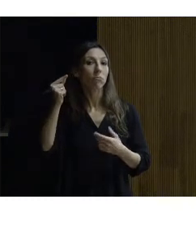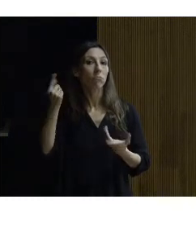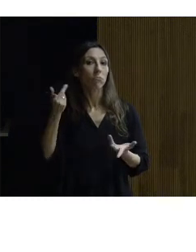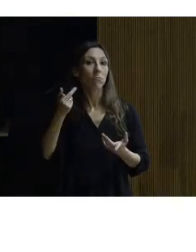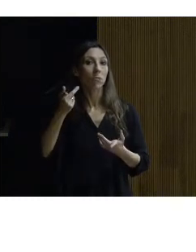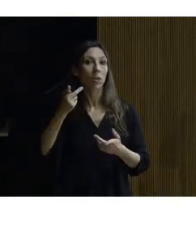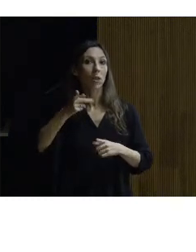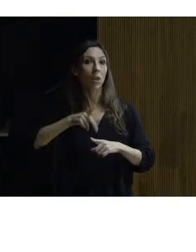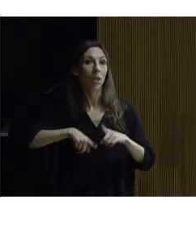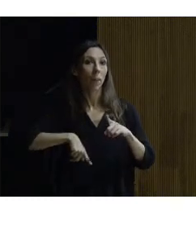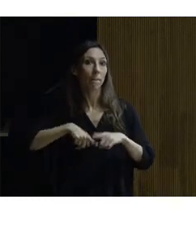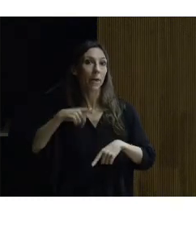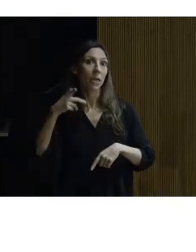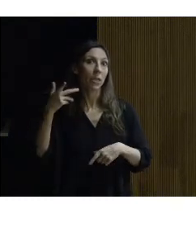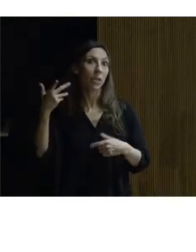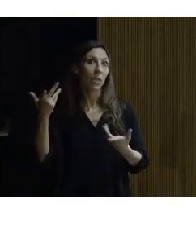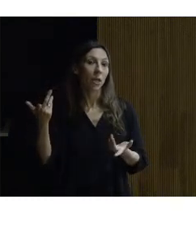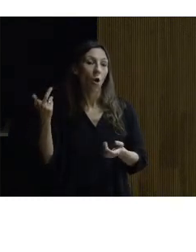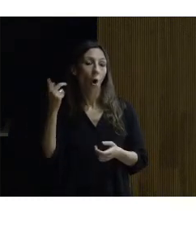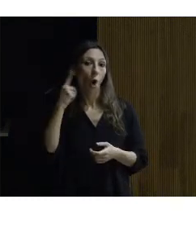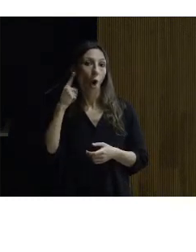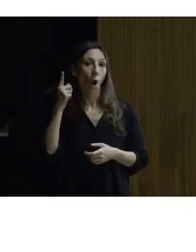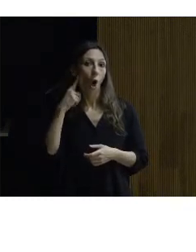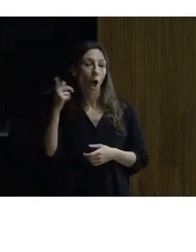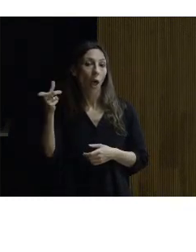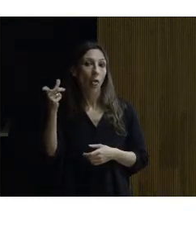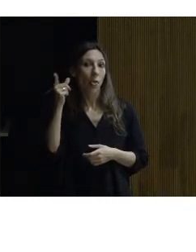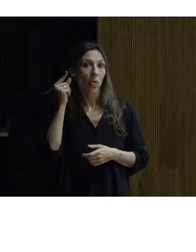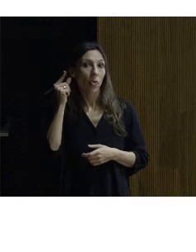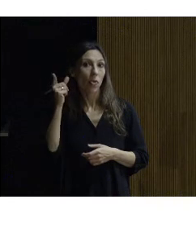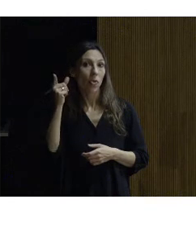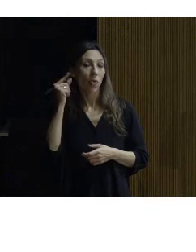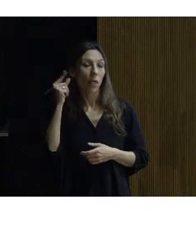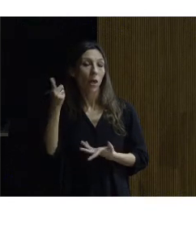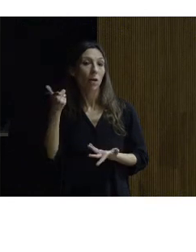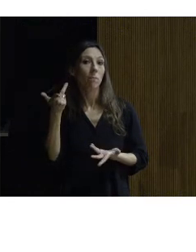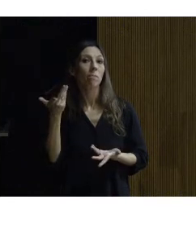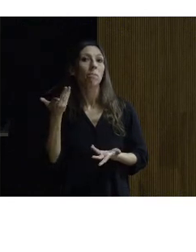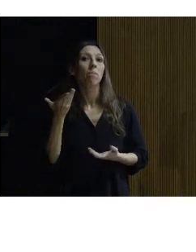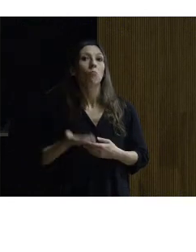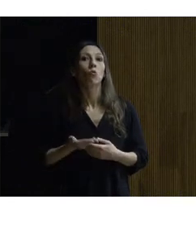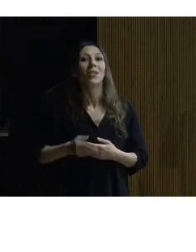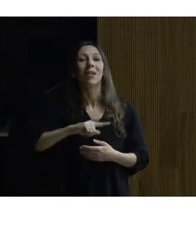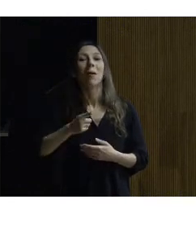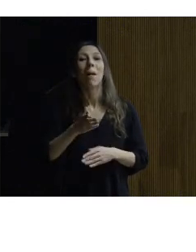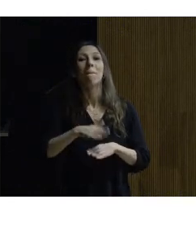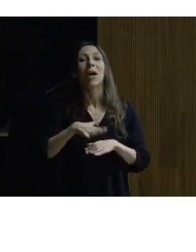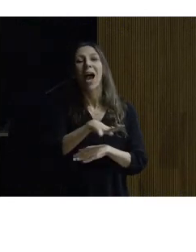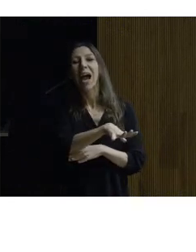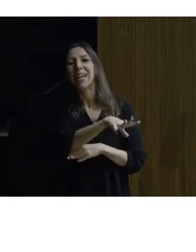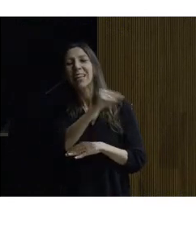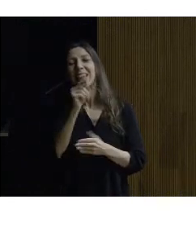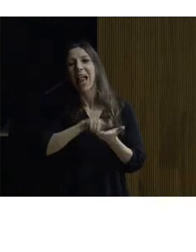pérdidas en su oído que fundamentalmente para la falta de comprensión del lenguaje es porque esas